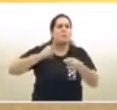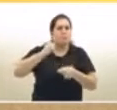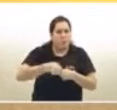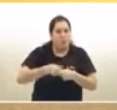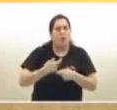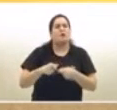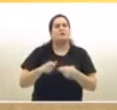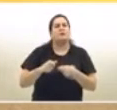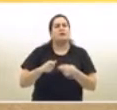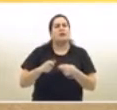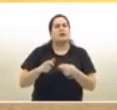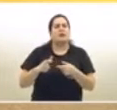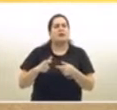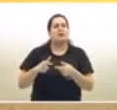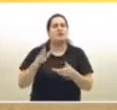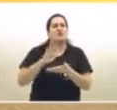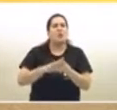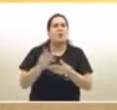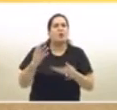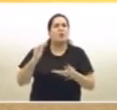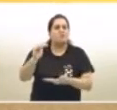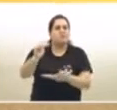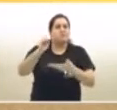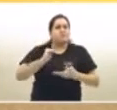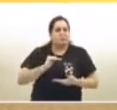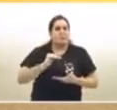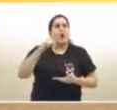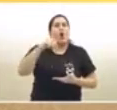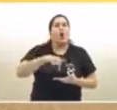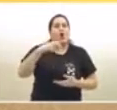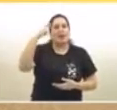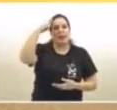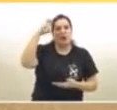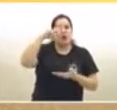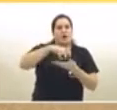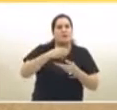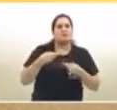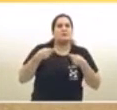las grandes fortunas que entró hoy en el Congreso de la Nación? Gracias.